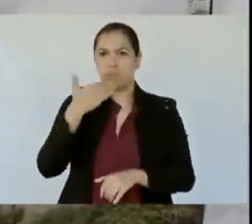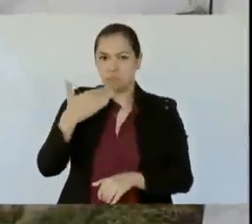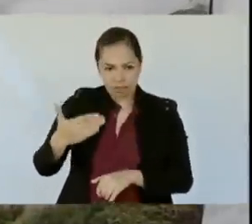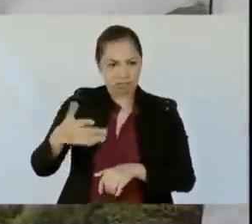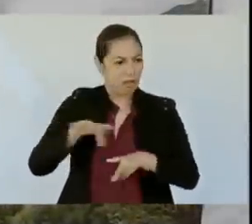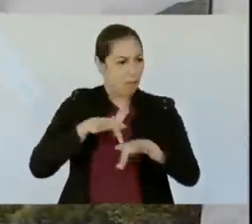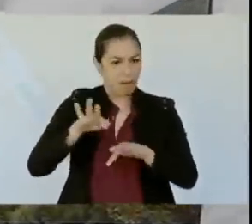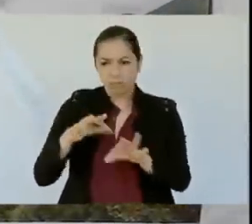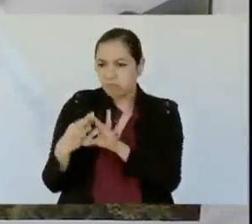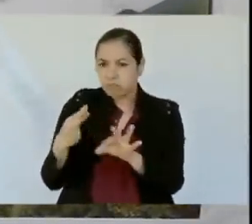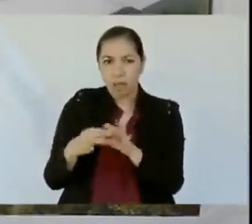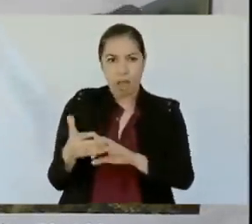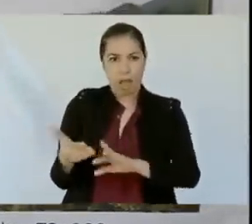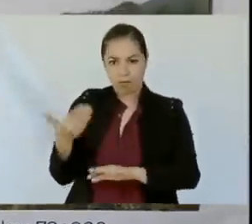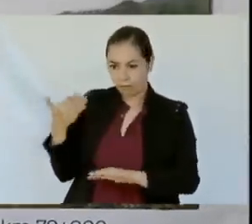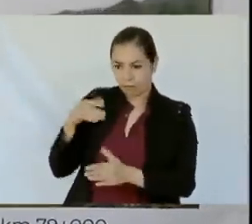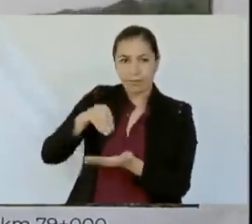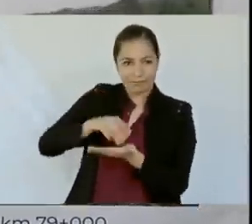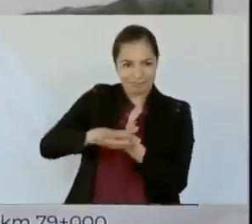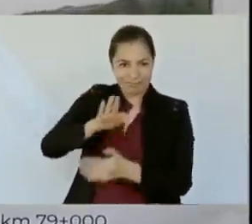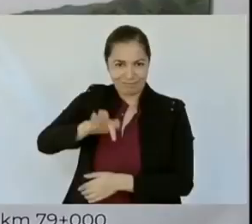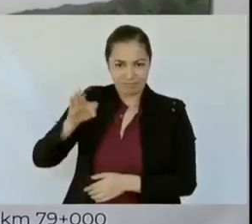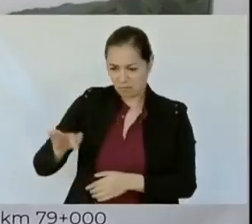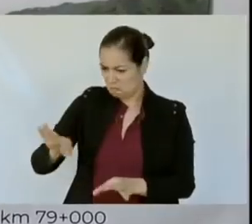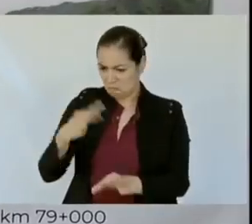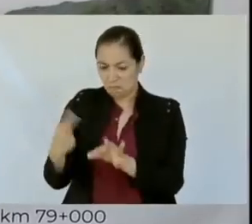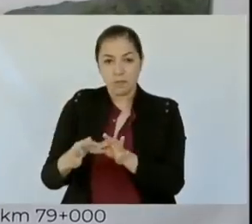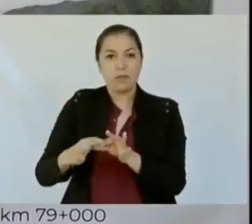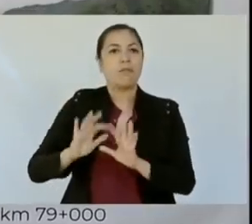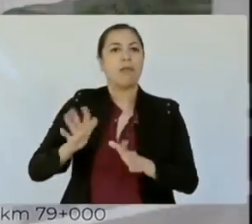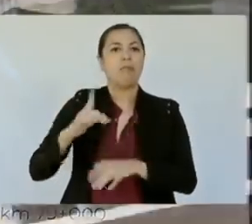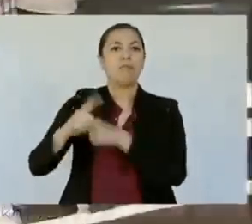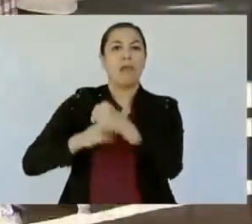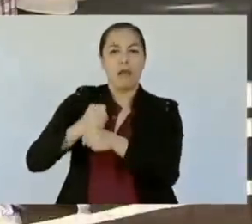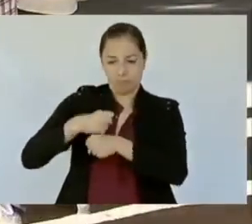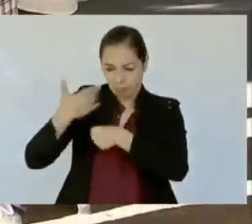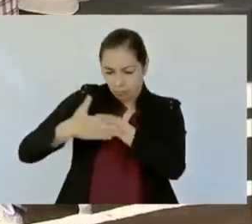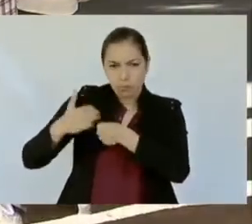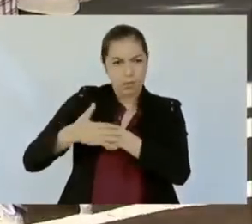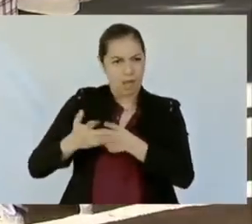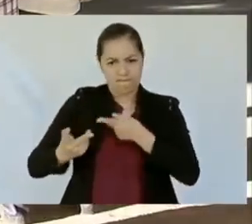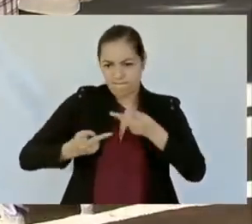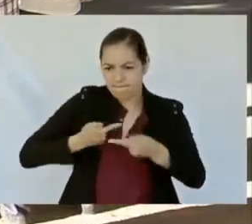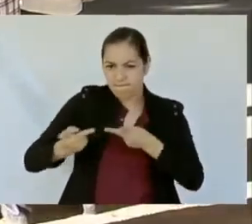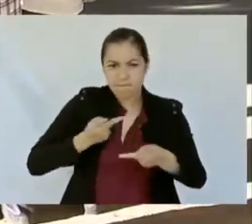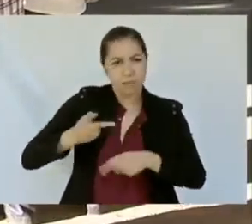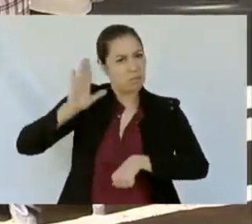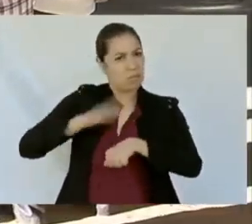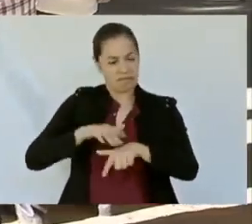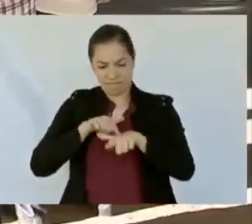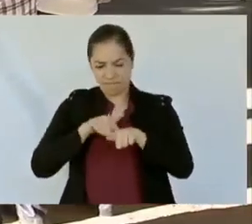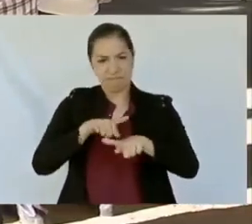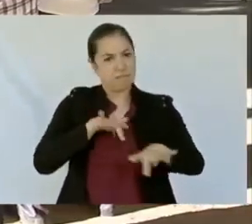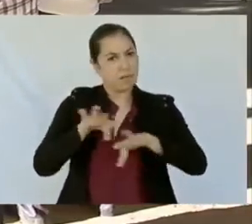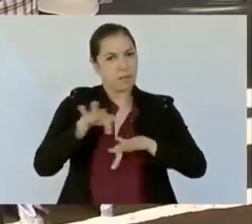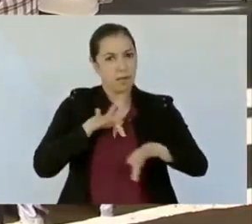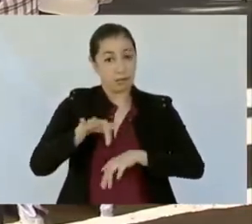y ya estamos preparados para el próximo año para continuar trabajando en esta importantísima obra, señor presidente.